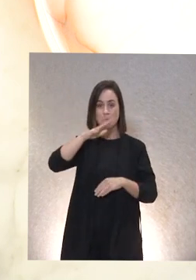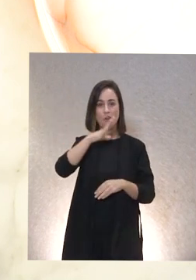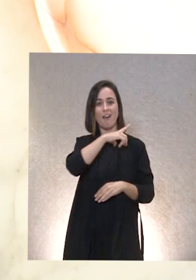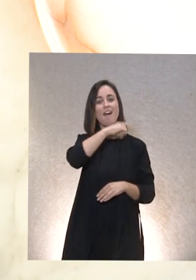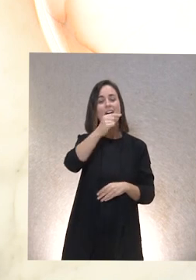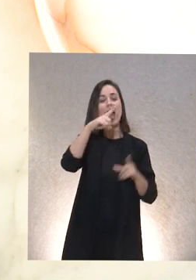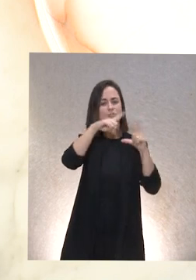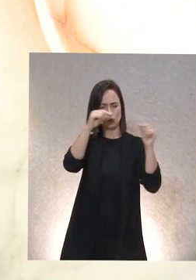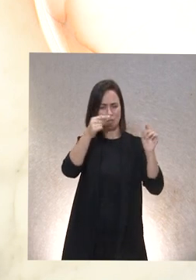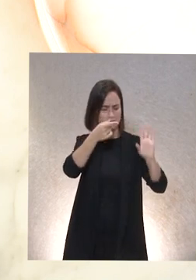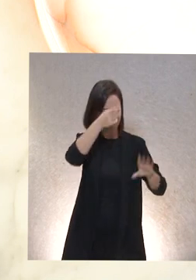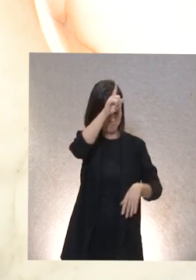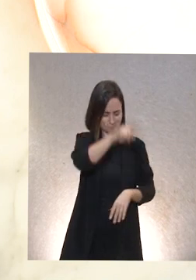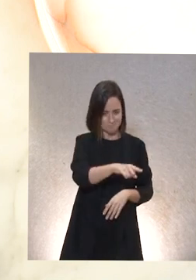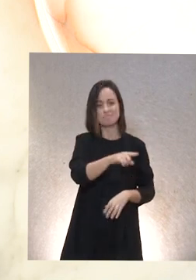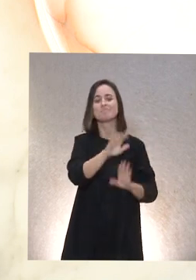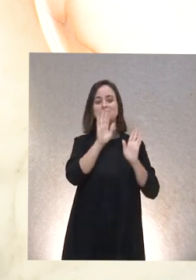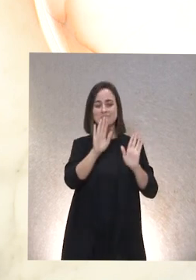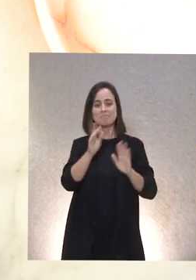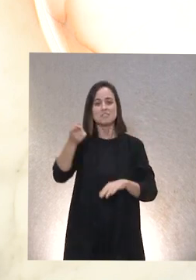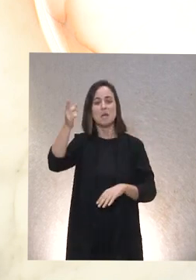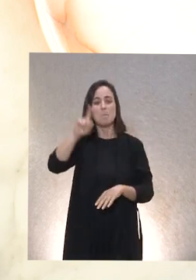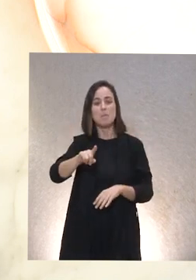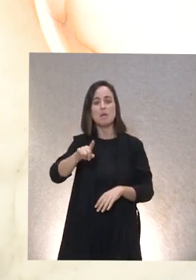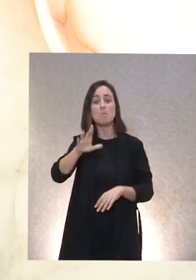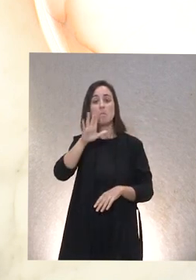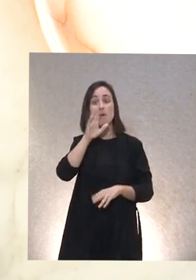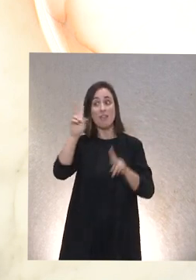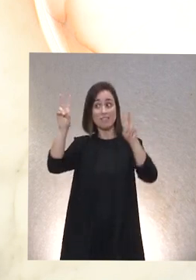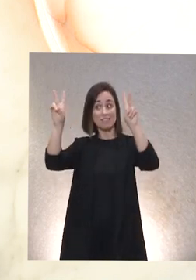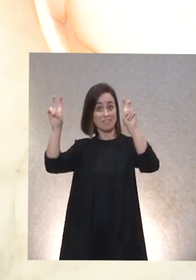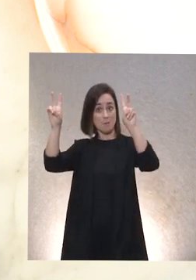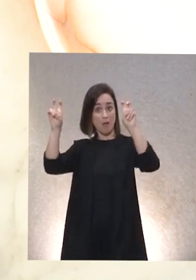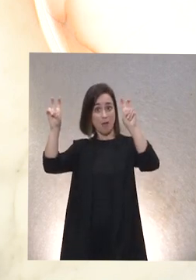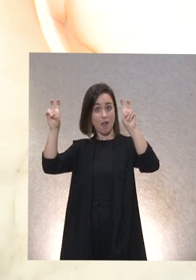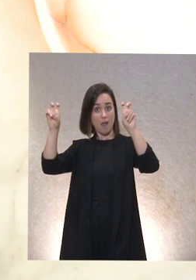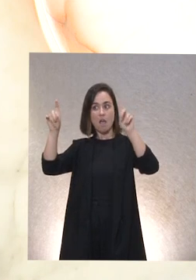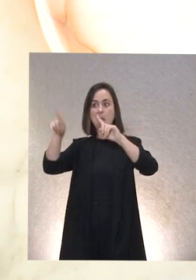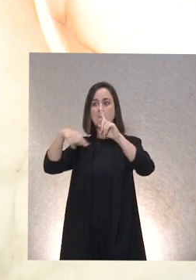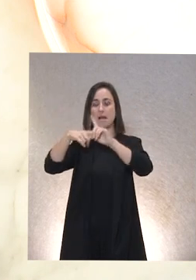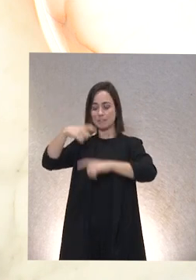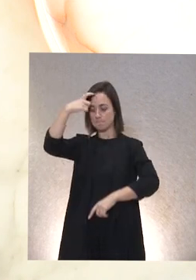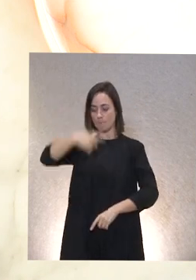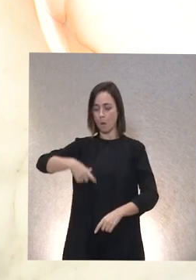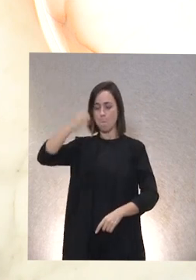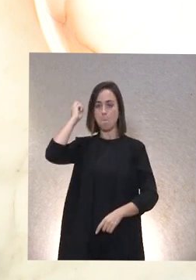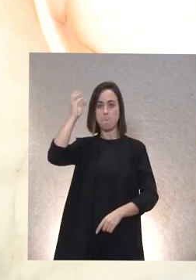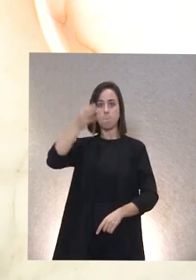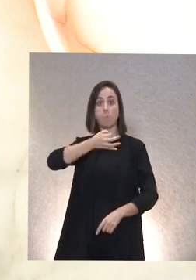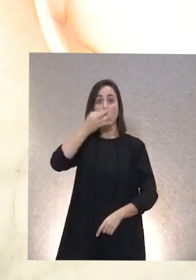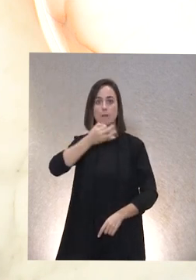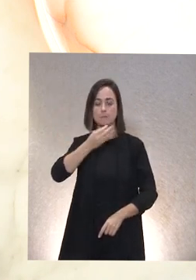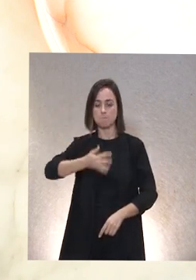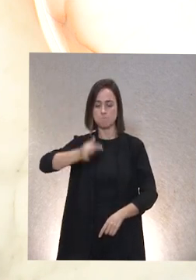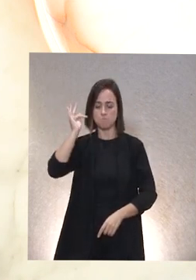Asturias que también sino también porque la temática que han elegido y los ponentes es muy buena ¿no? tanto